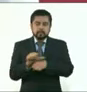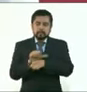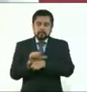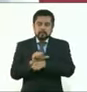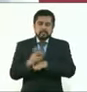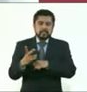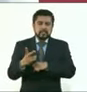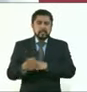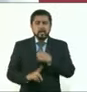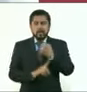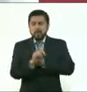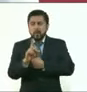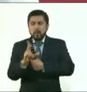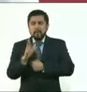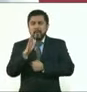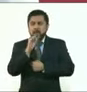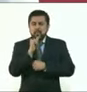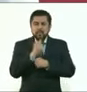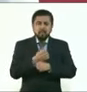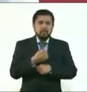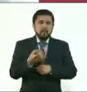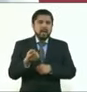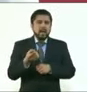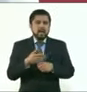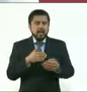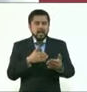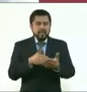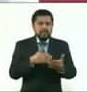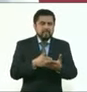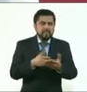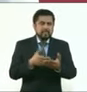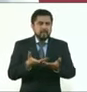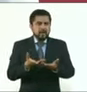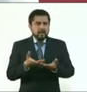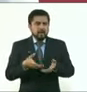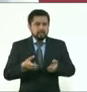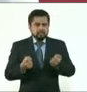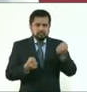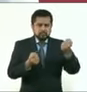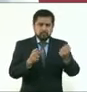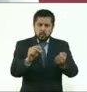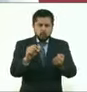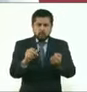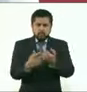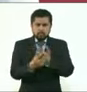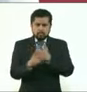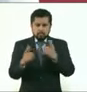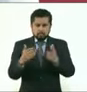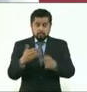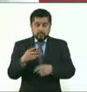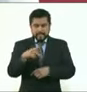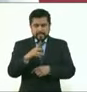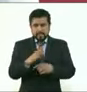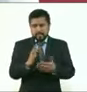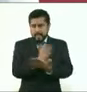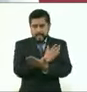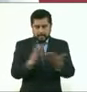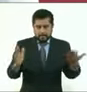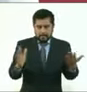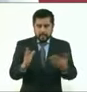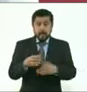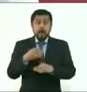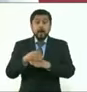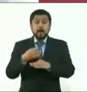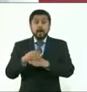circulación, ni mucho menos. O sea, eso dejarlo claramente. Y que se está pensando esta